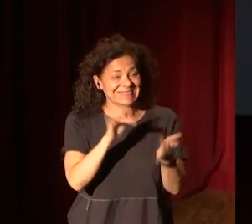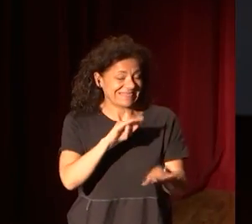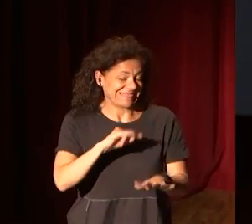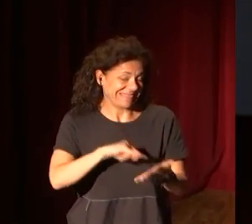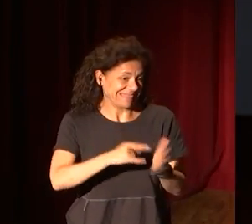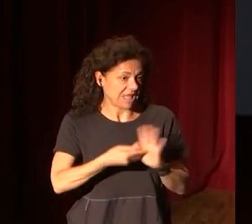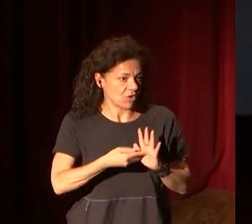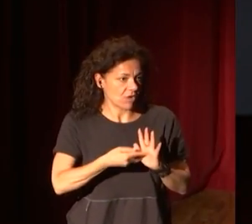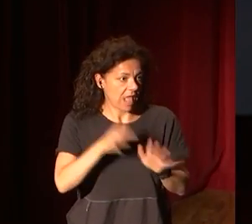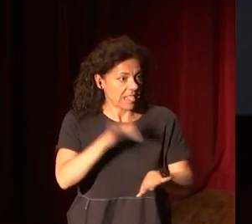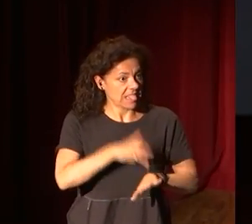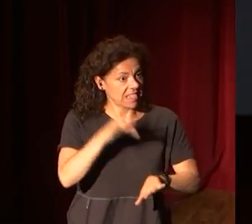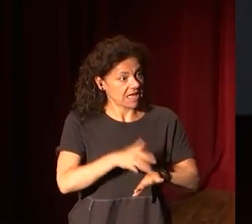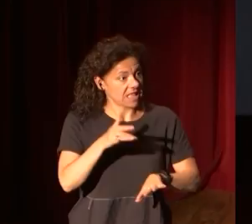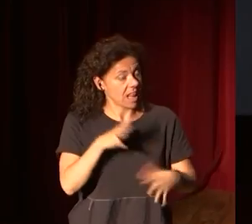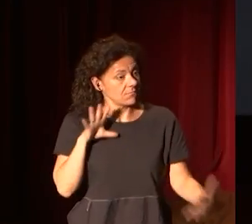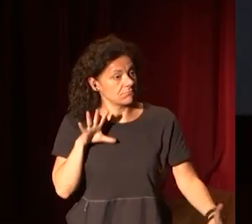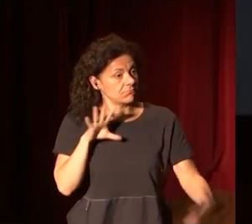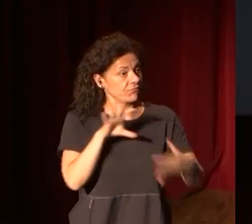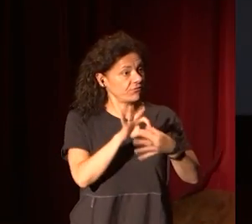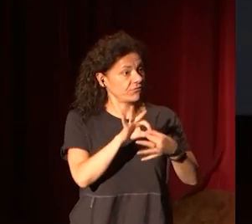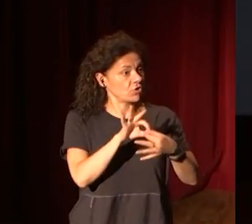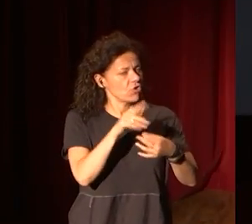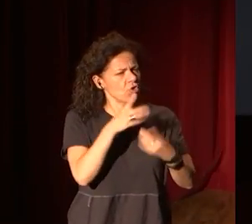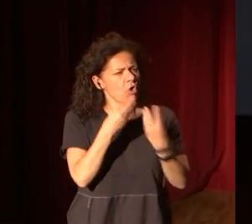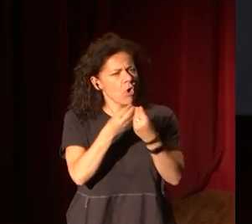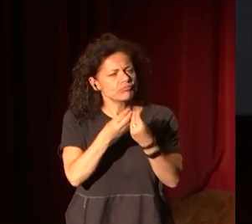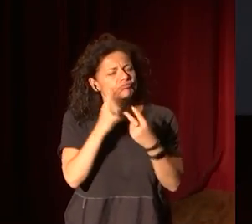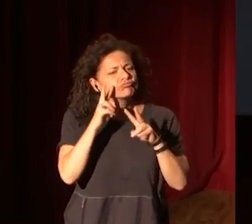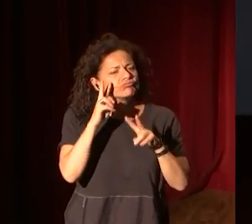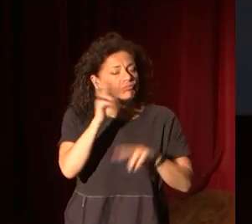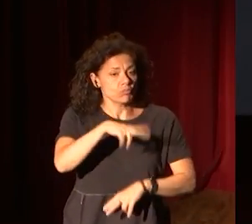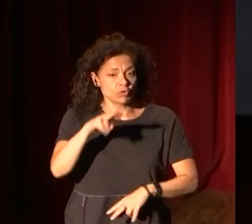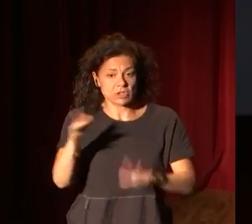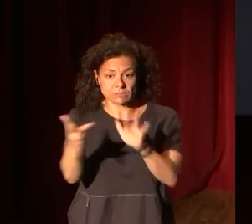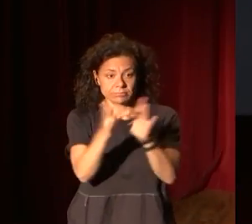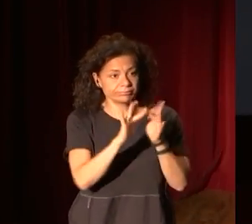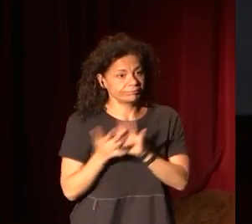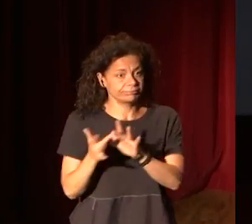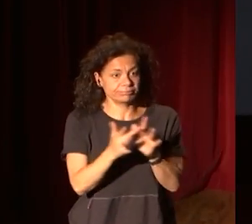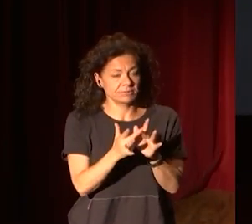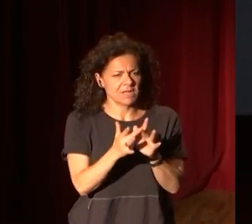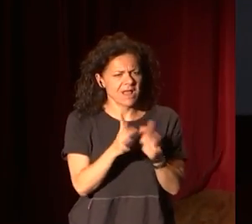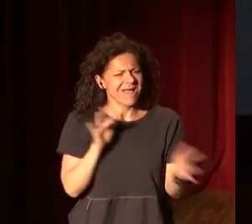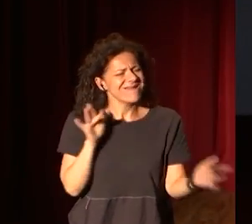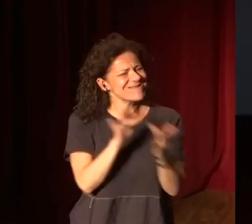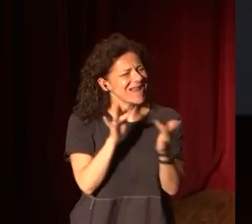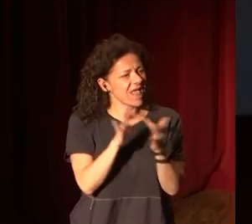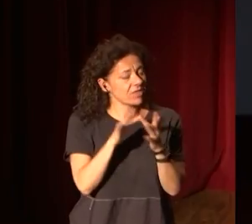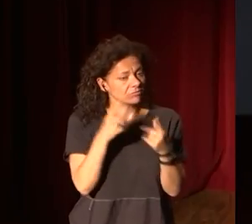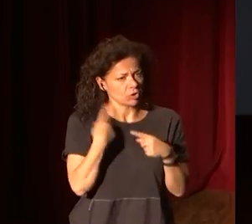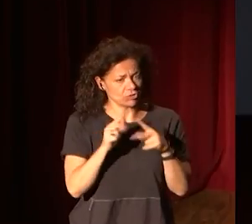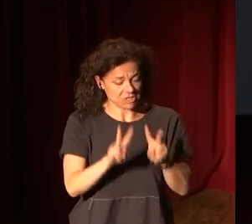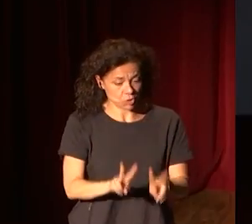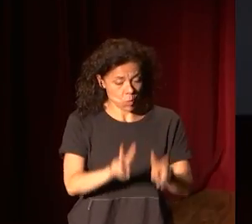lo digital, con que los museos estén hiperconectados? ¿Qué relación tiene la tecnología, lo digital,